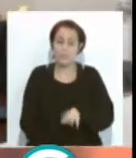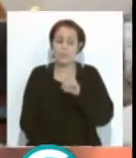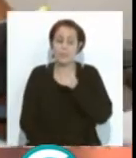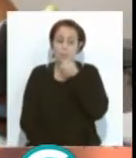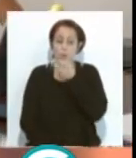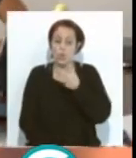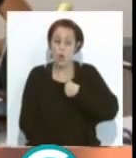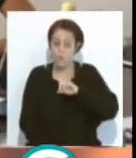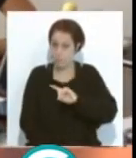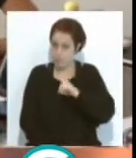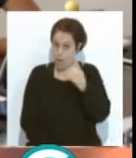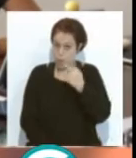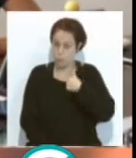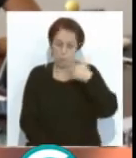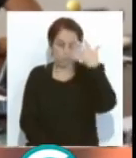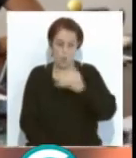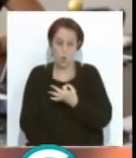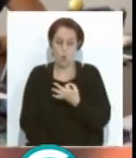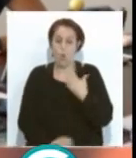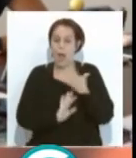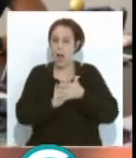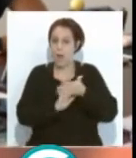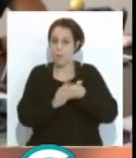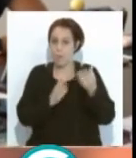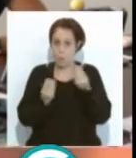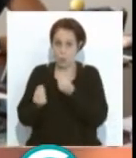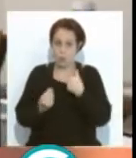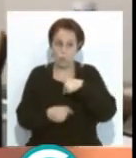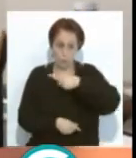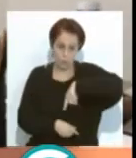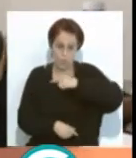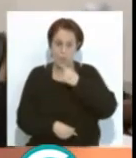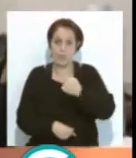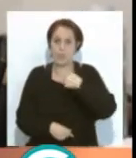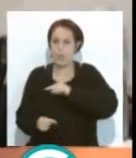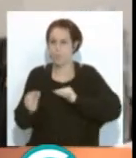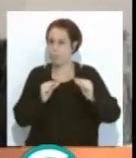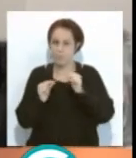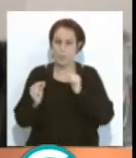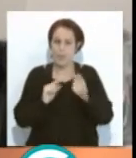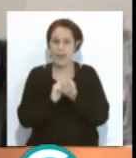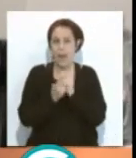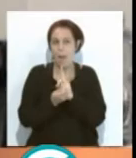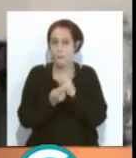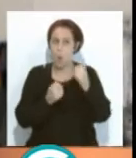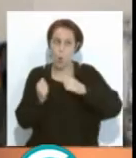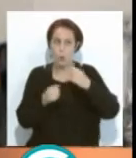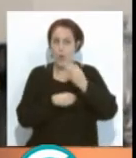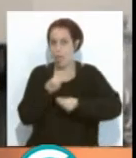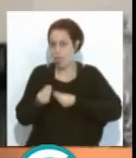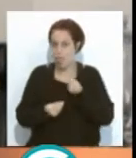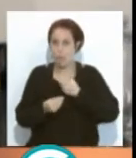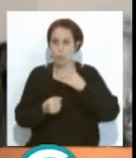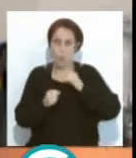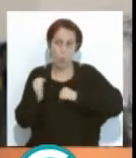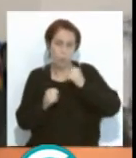bueno, a ver, yo lo primero creo que se habla mucho, como vosotros bien decís, de ahí este debate de los cambios de que hace el concurso, que el concurso